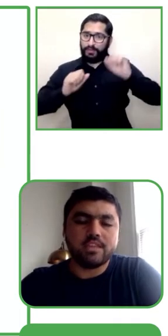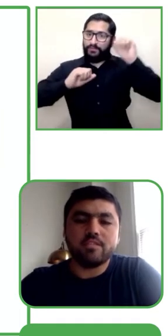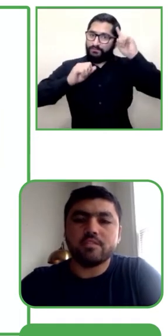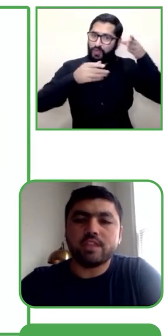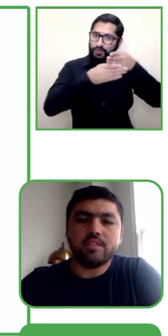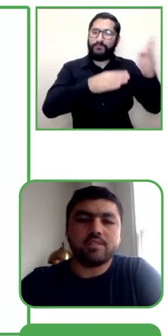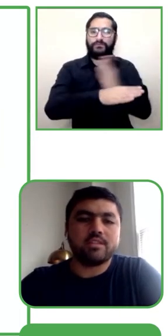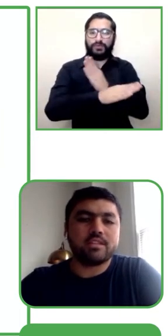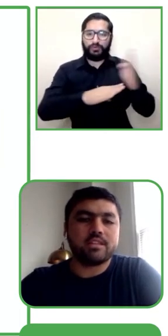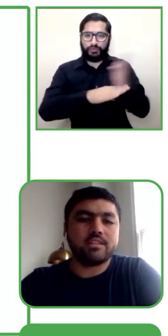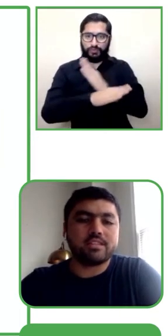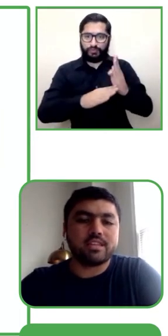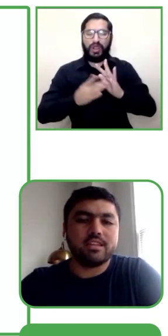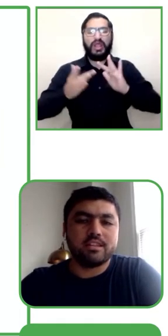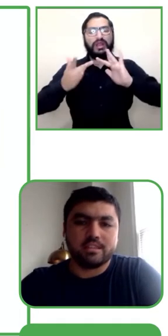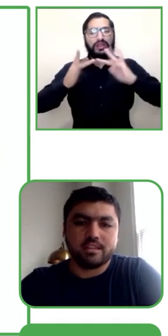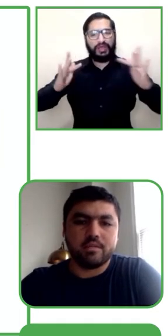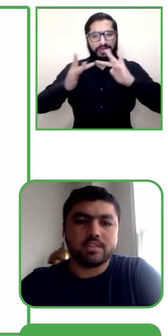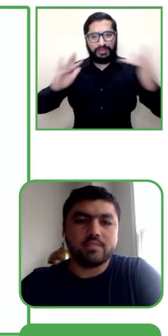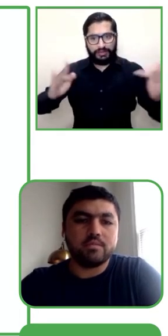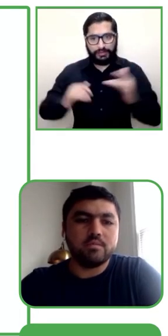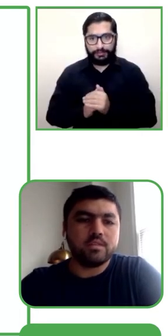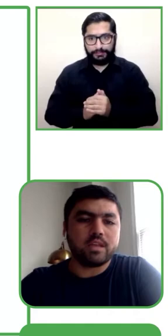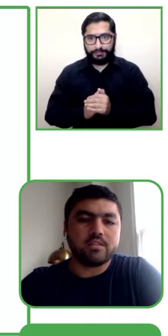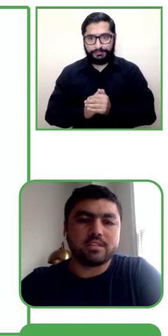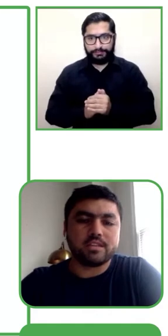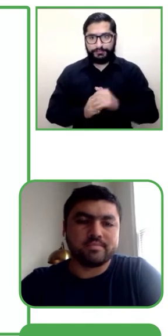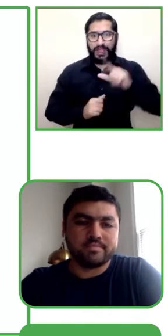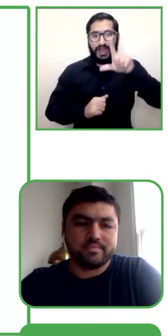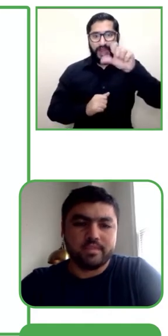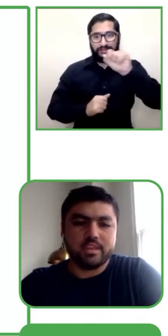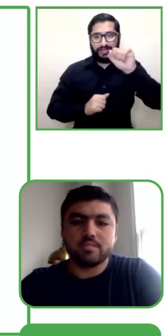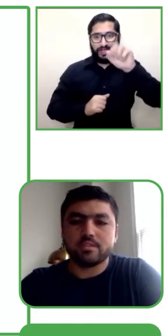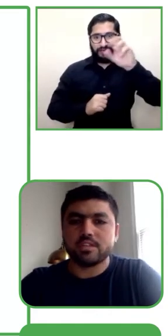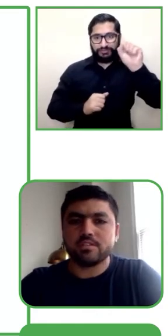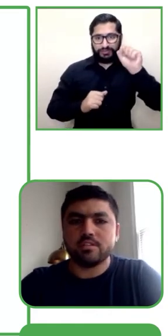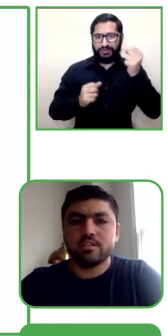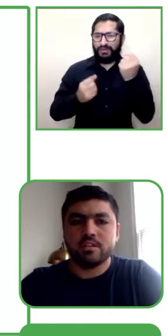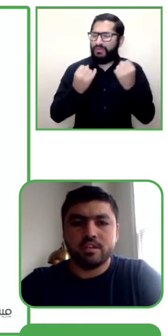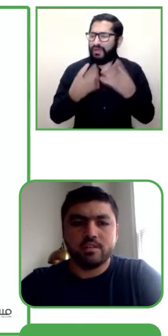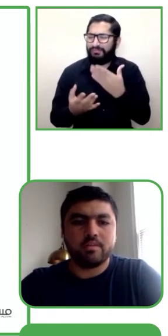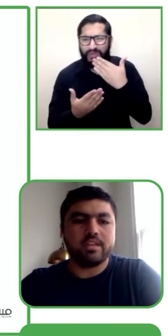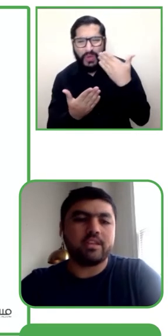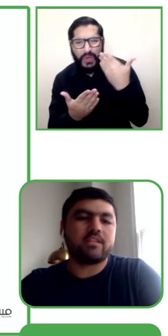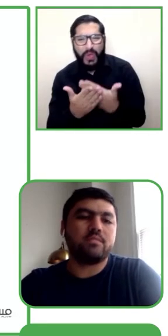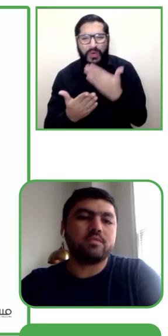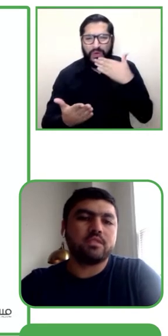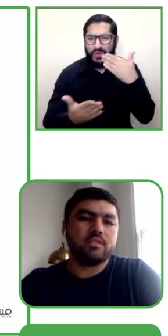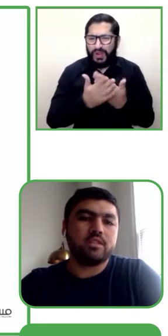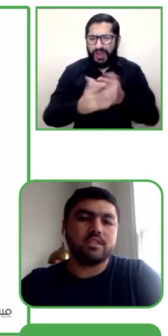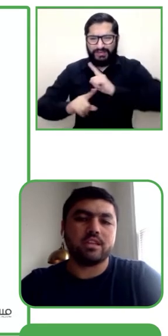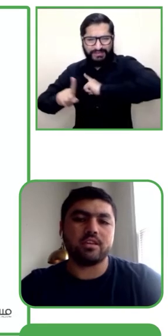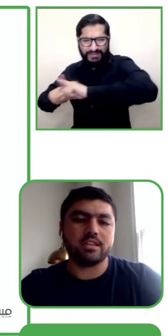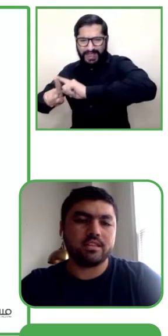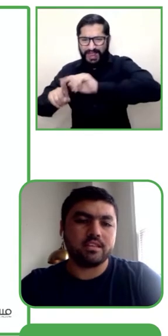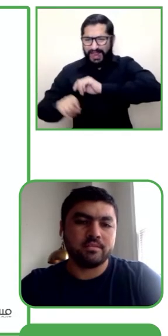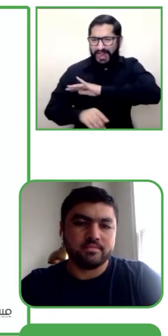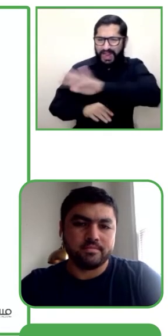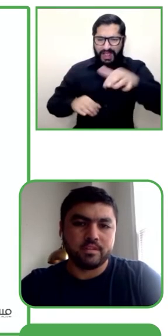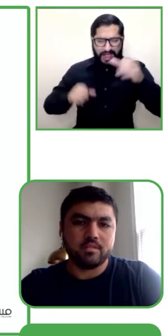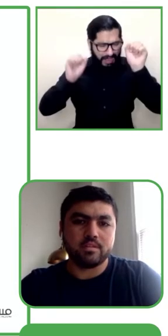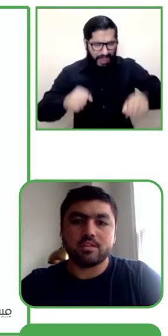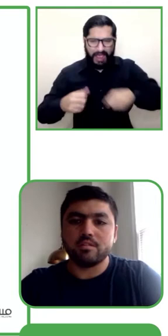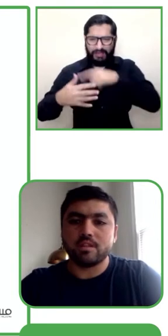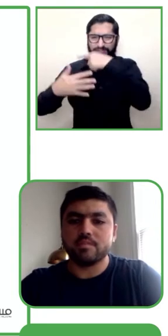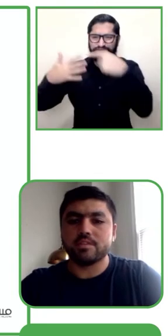Lazarillo como tal es una herramienta bastante versátil que puede hacer múltiples cosas. Y en su proceso, va a habilitar campus universitarios gigantes,